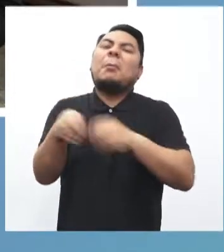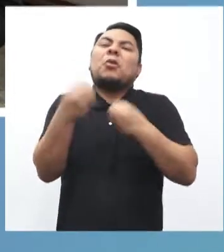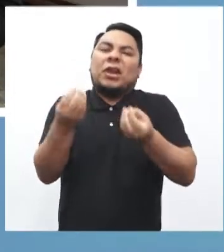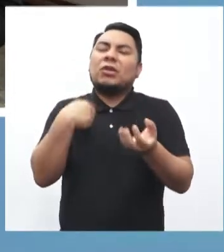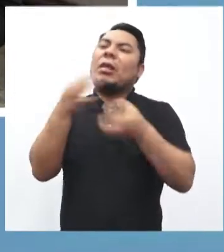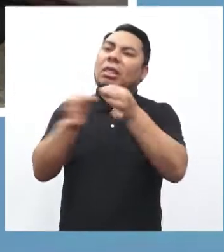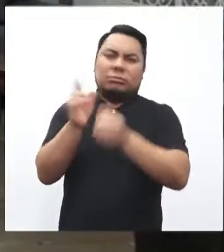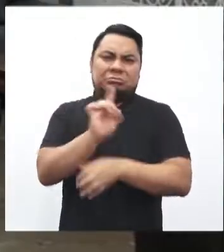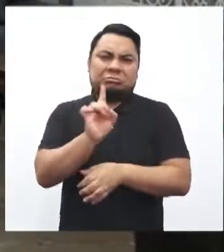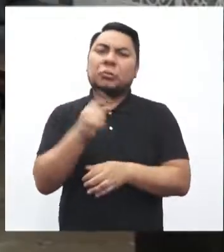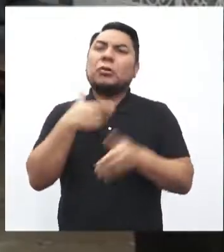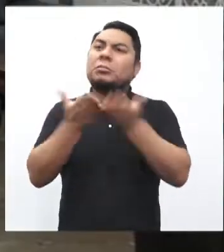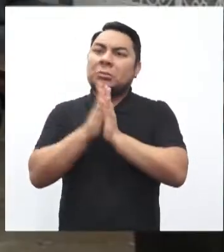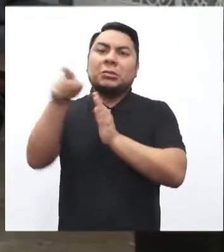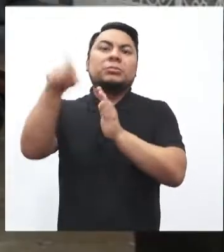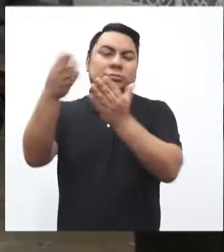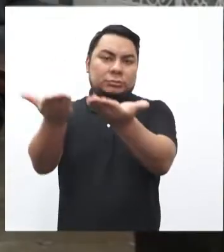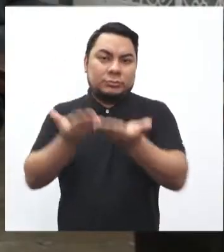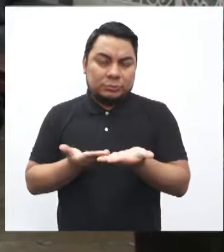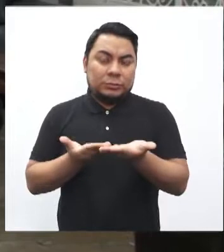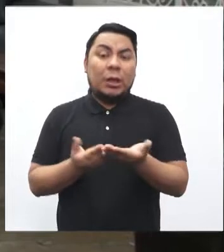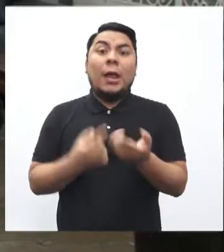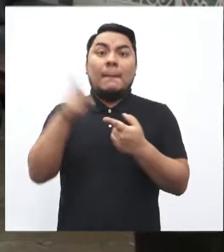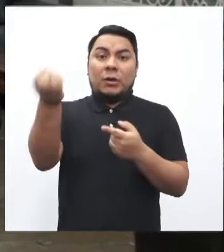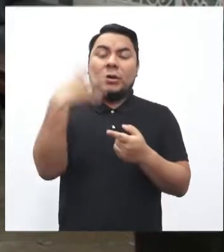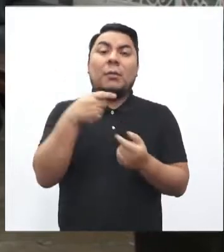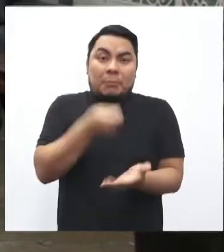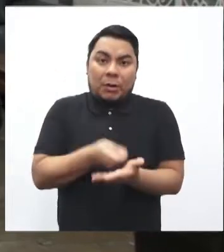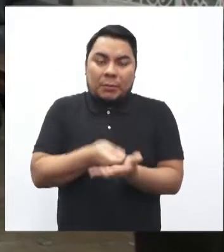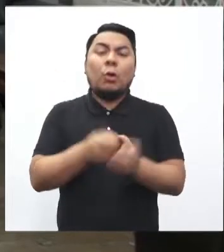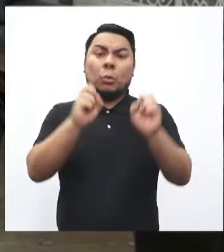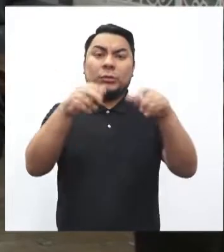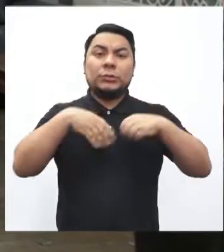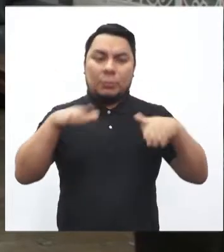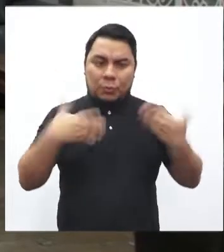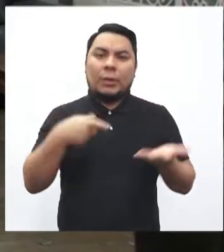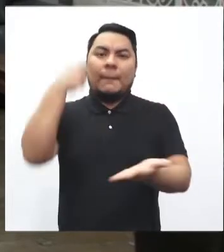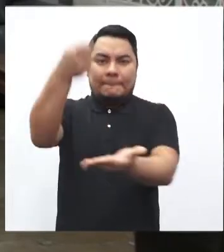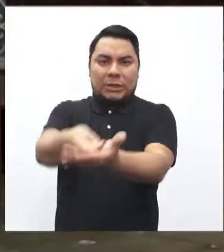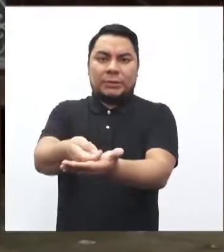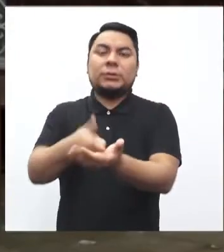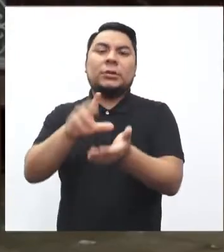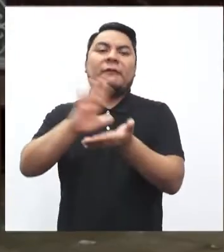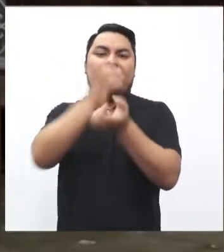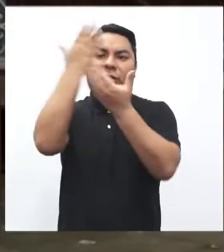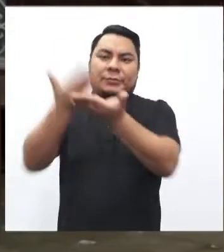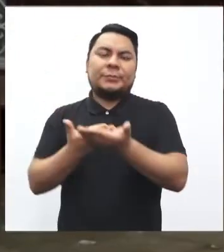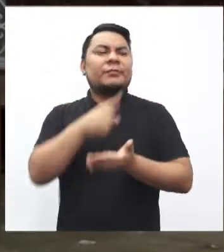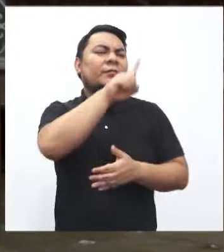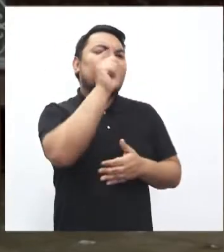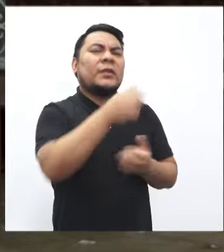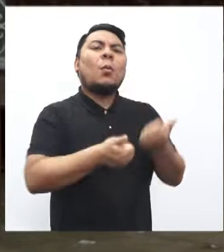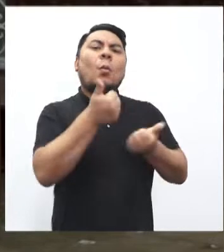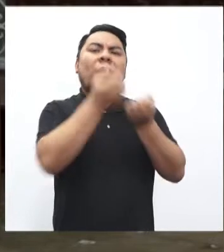esta información y únicamente debe asumir el costo que implique la reproducción de la información que ha solicitado. ¿Y qué tipo de información